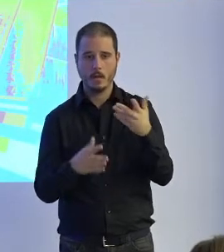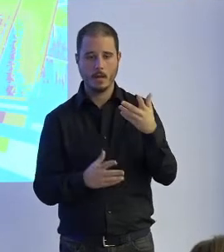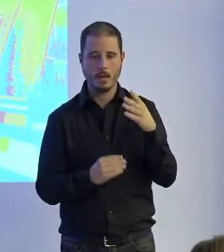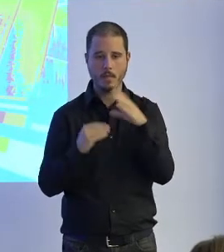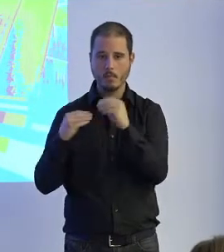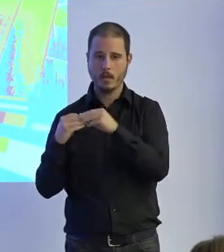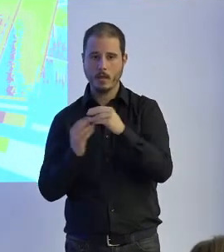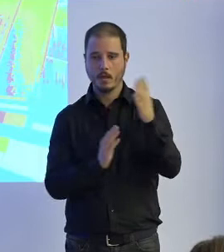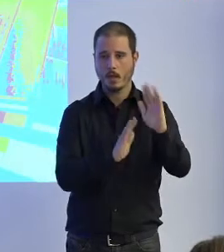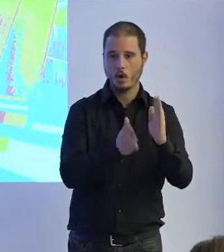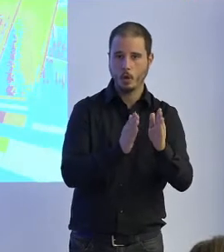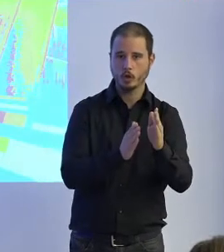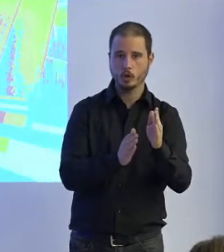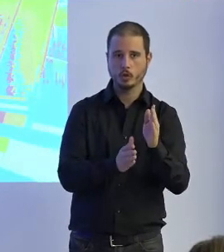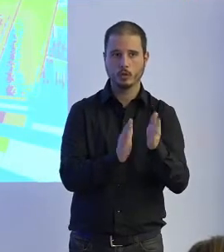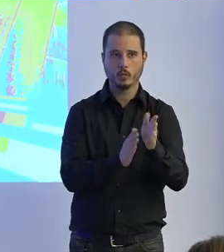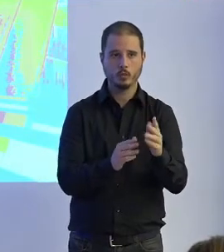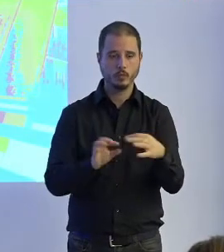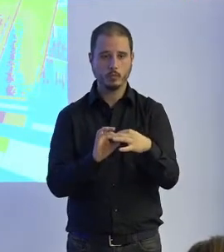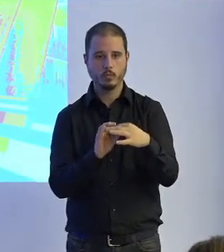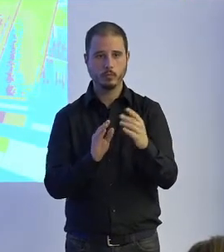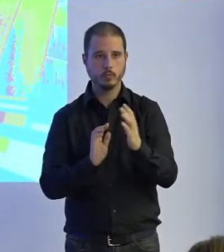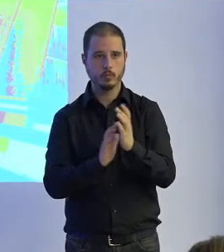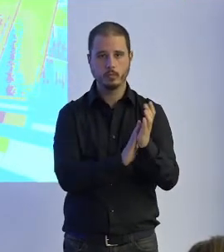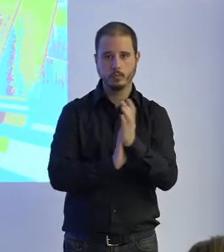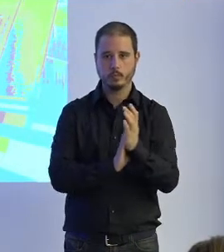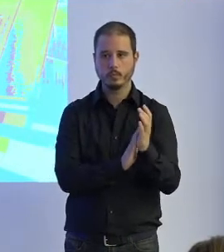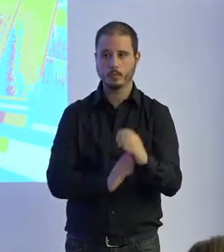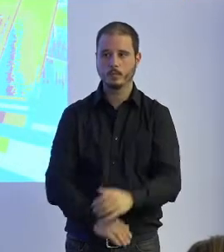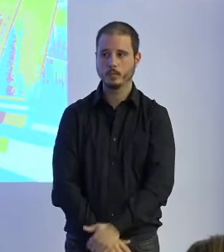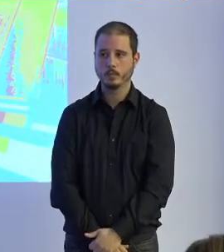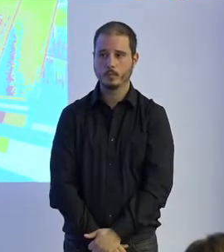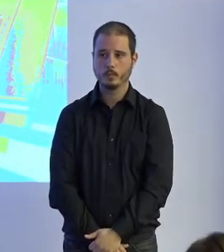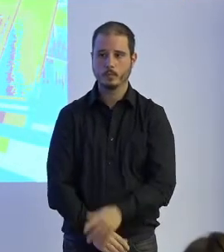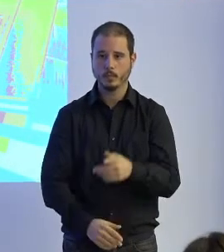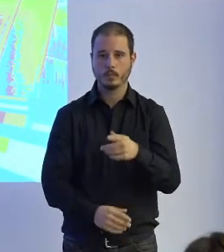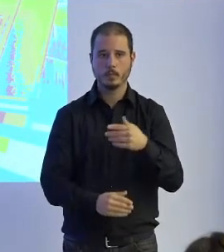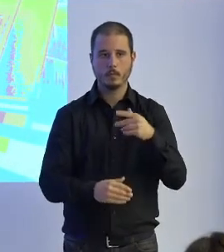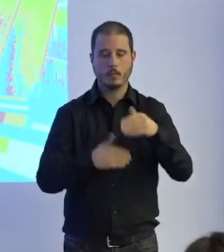robot o sea nosotros nuestra problemática bueno ahora lo voy avanzando